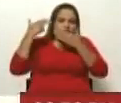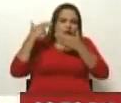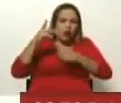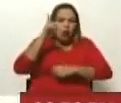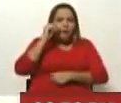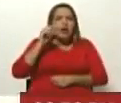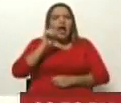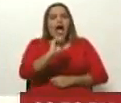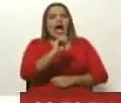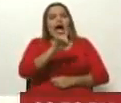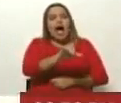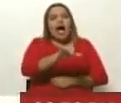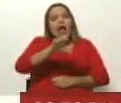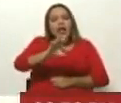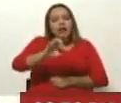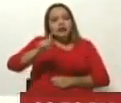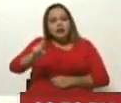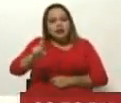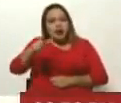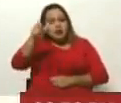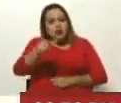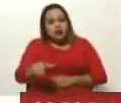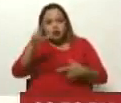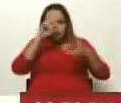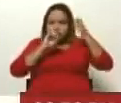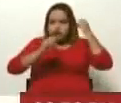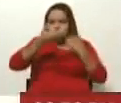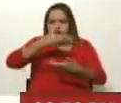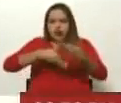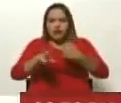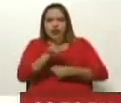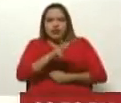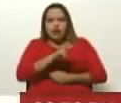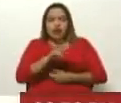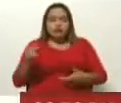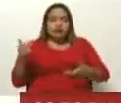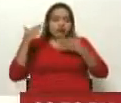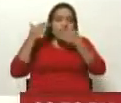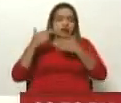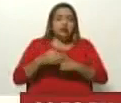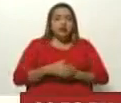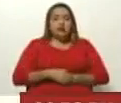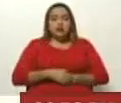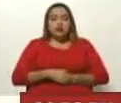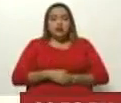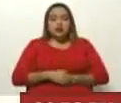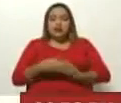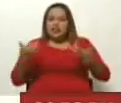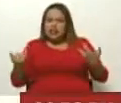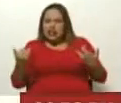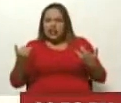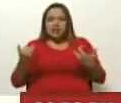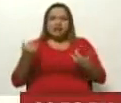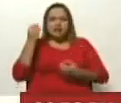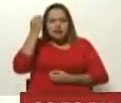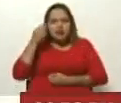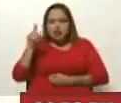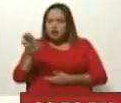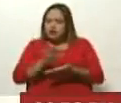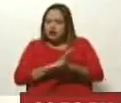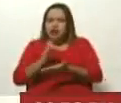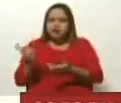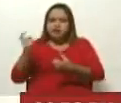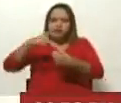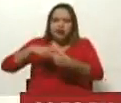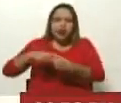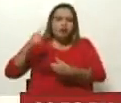Alex Saab, el diplomático venezolano secuestrado por Cabo Verde. ¿Qué lectura también le das tú al hecho de la incorporación de